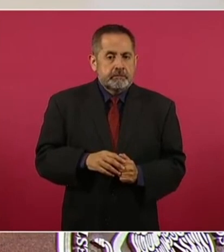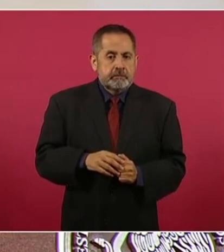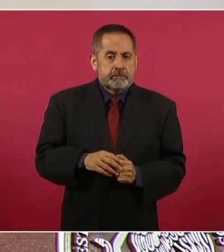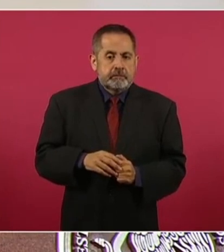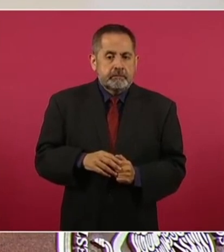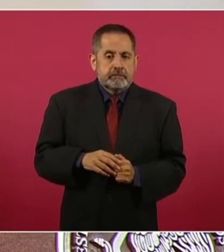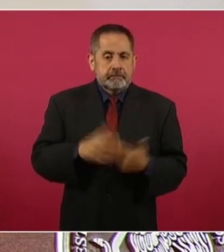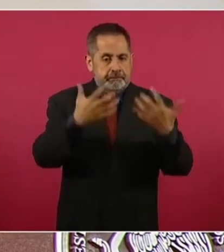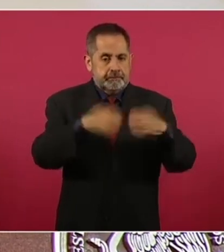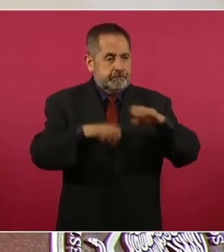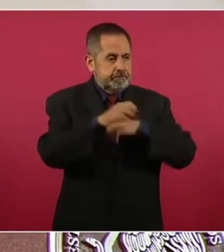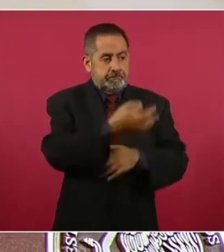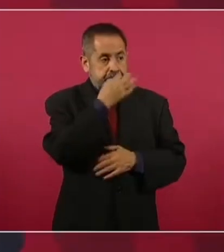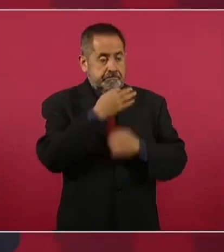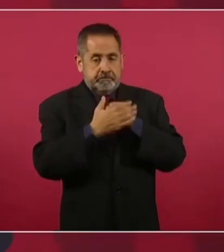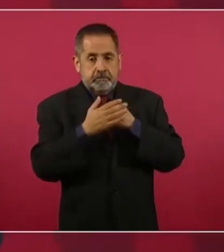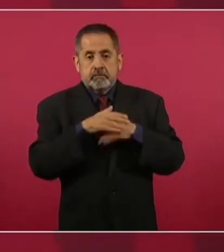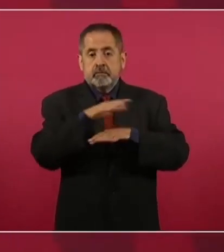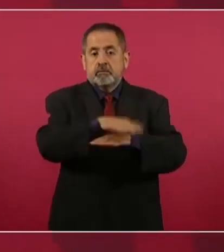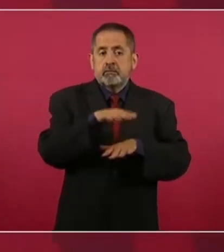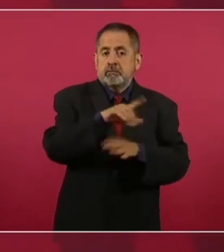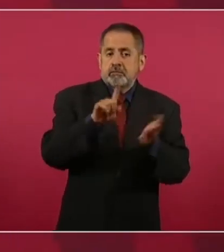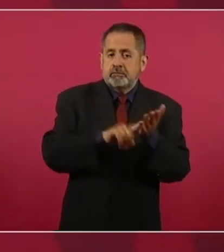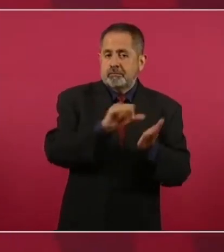Las empresas, por ejemplo, acereras,